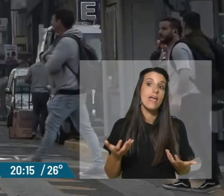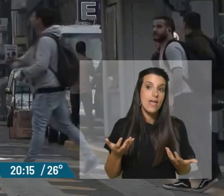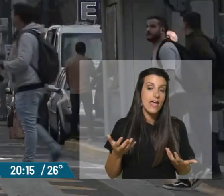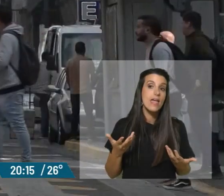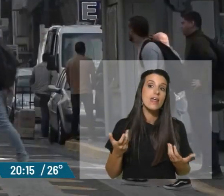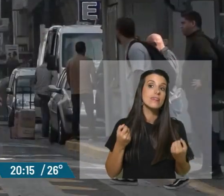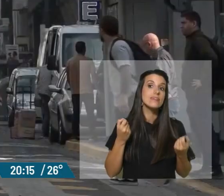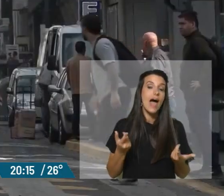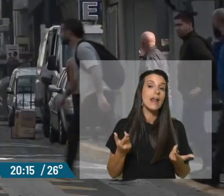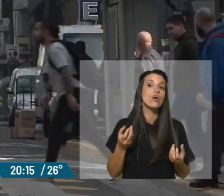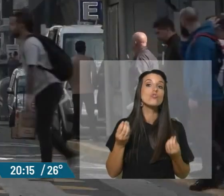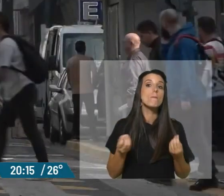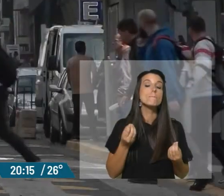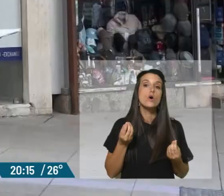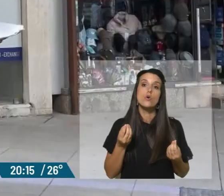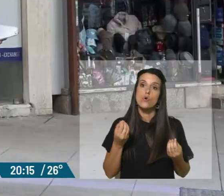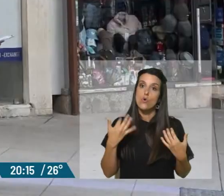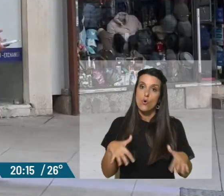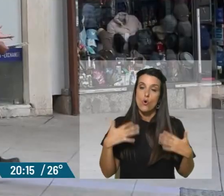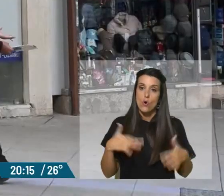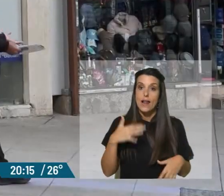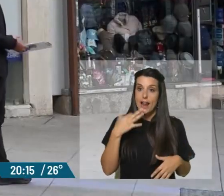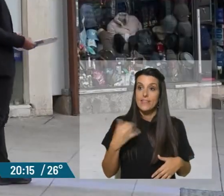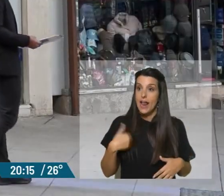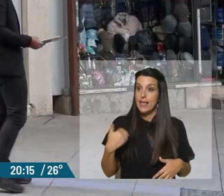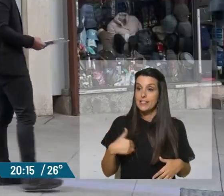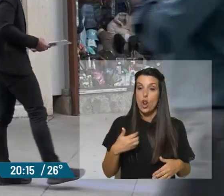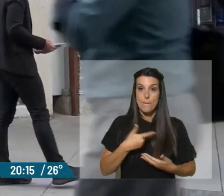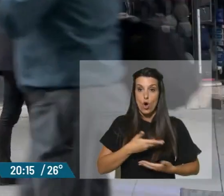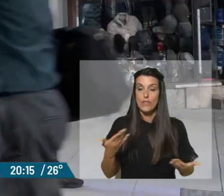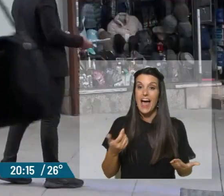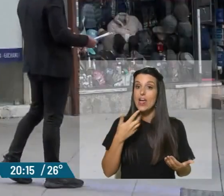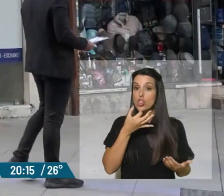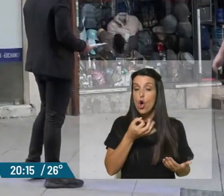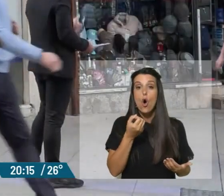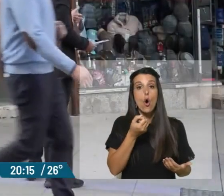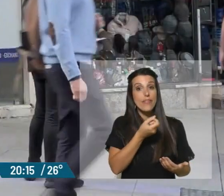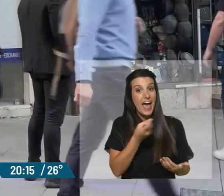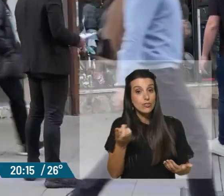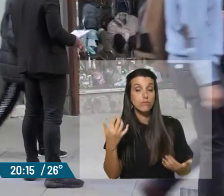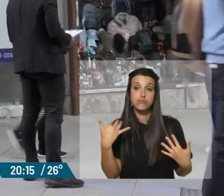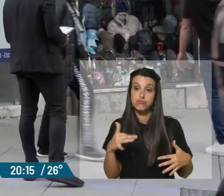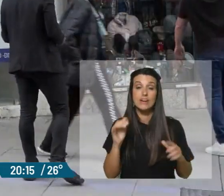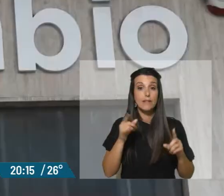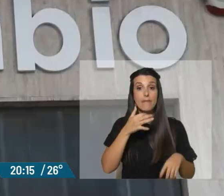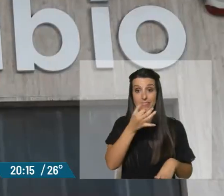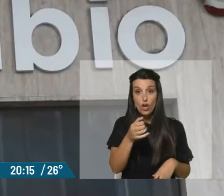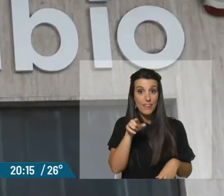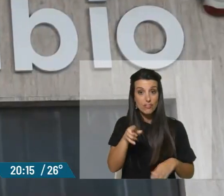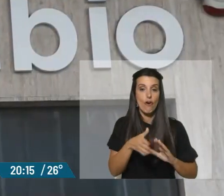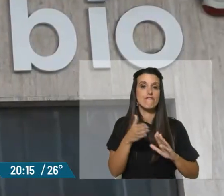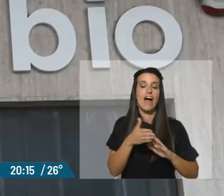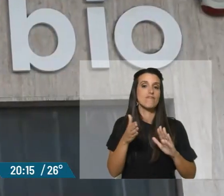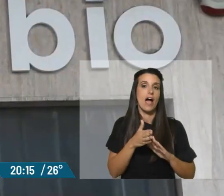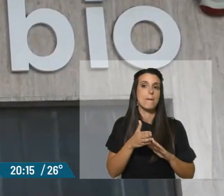dar una dosis de cruda realidad a los argentinos. Dio unos números muy duros y, a partir de eso, dijo, a partir de eso vamos a